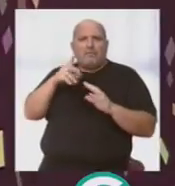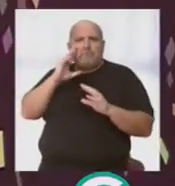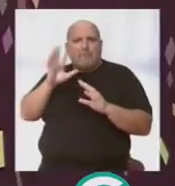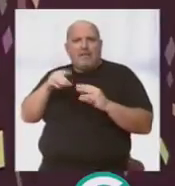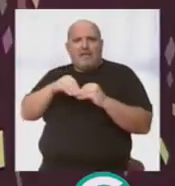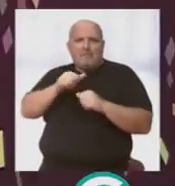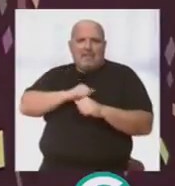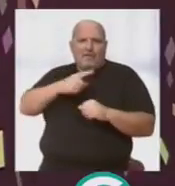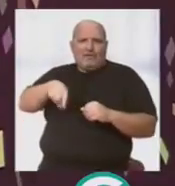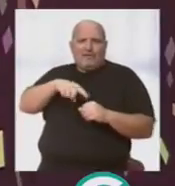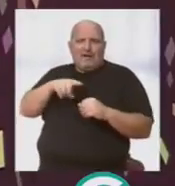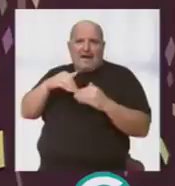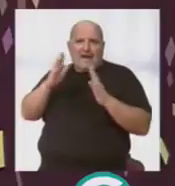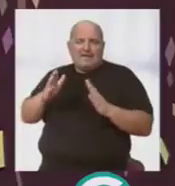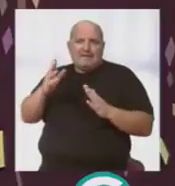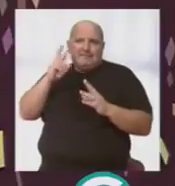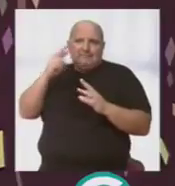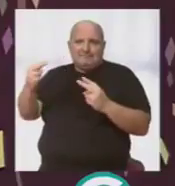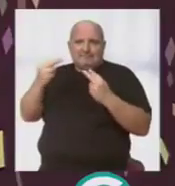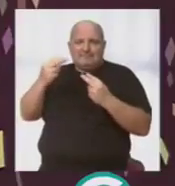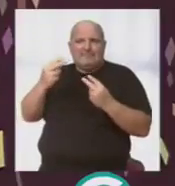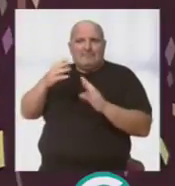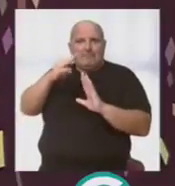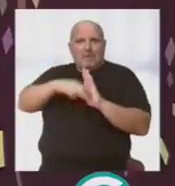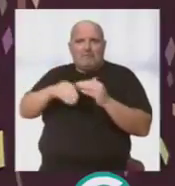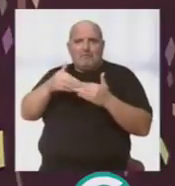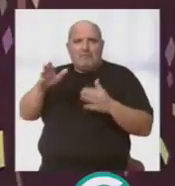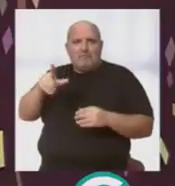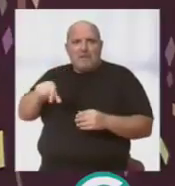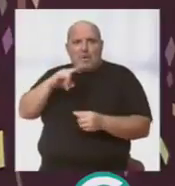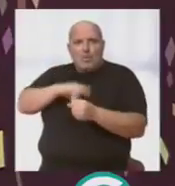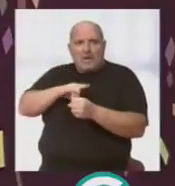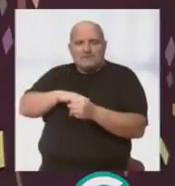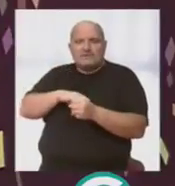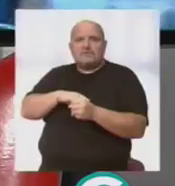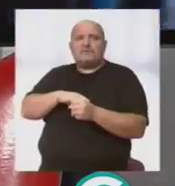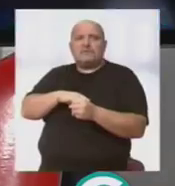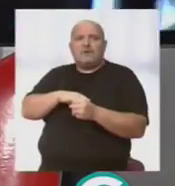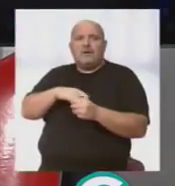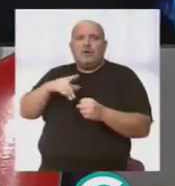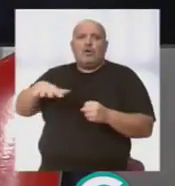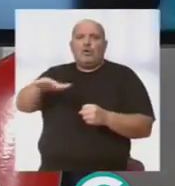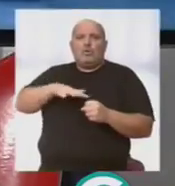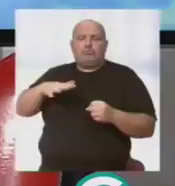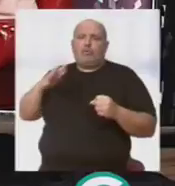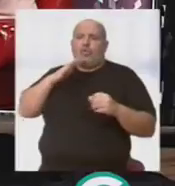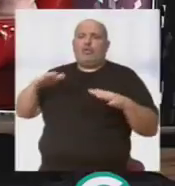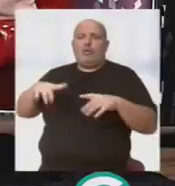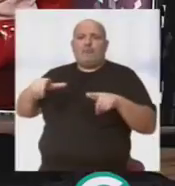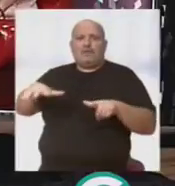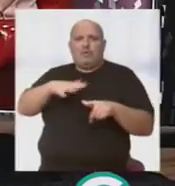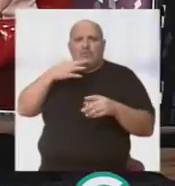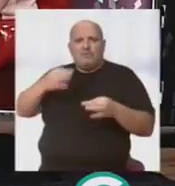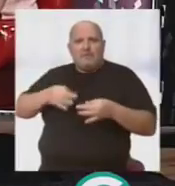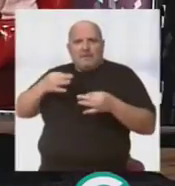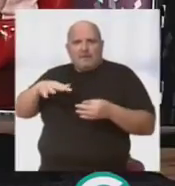es lo que están esperando todos en casa de inicio, decir que arranca el próximo lunes en el patio. Todos los actos en el patio, como siempre, como